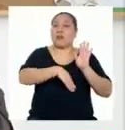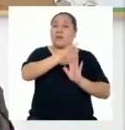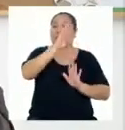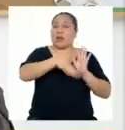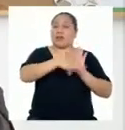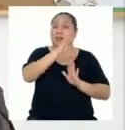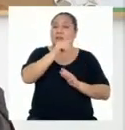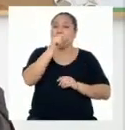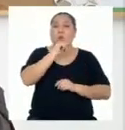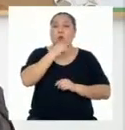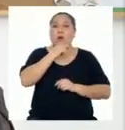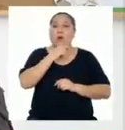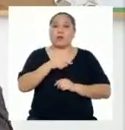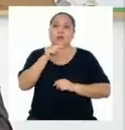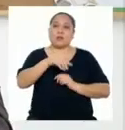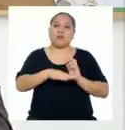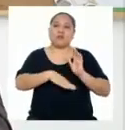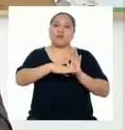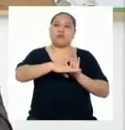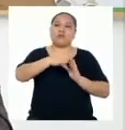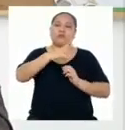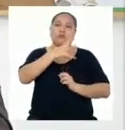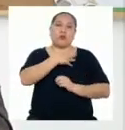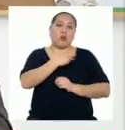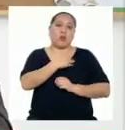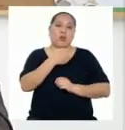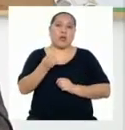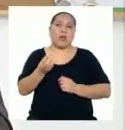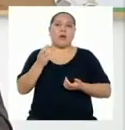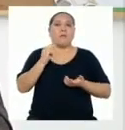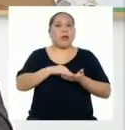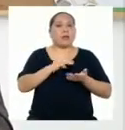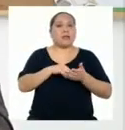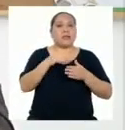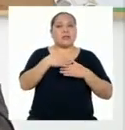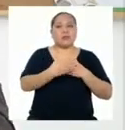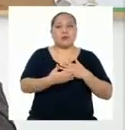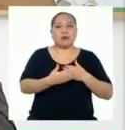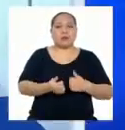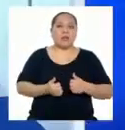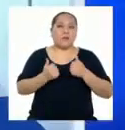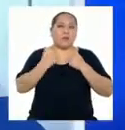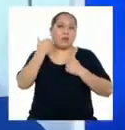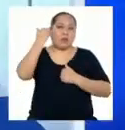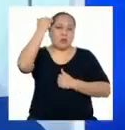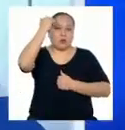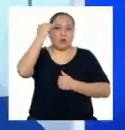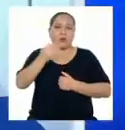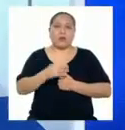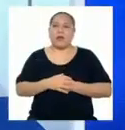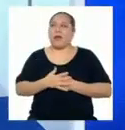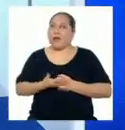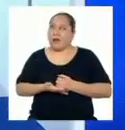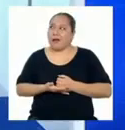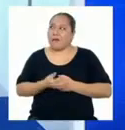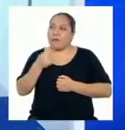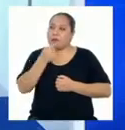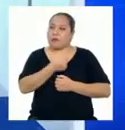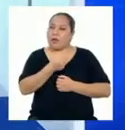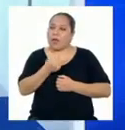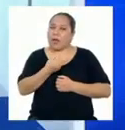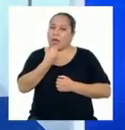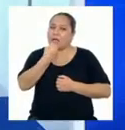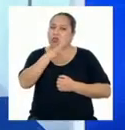y la incidencia aumenta con la edad, especialmente después del inicio de la vida adulta. Entonces, por cada